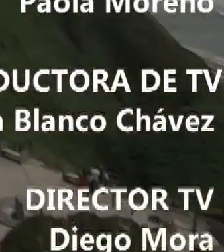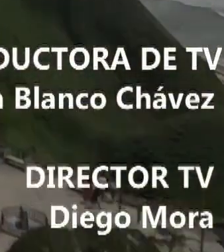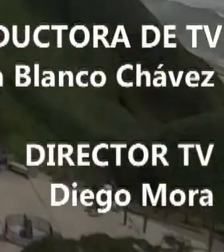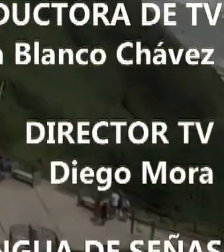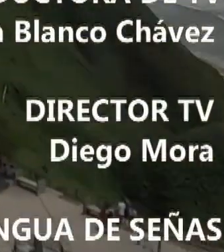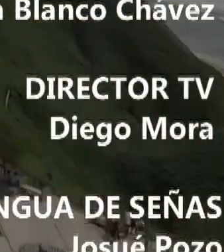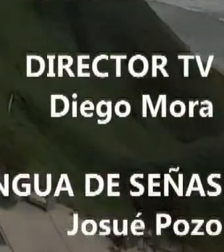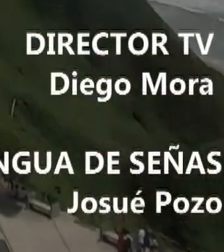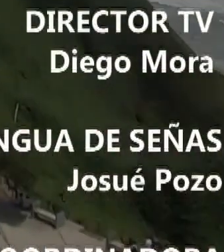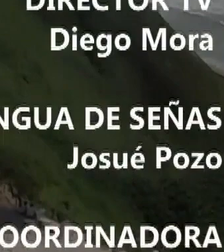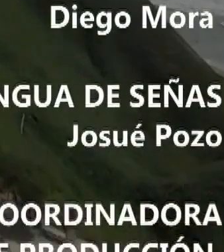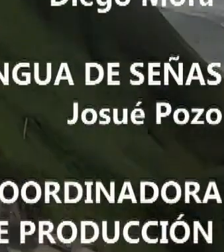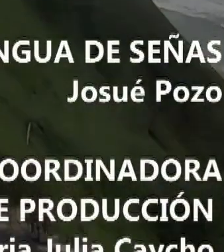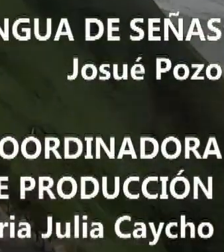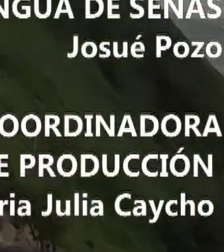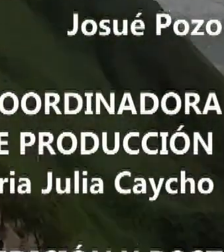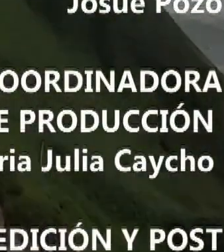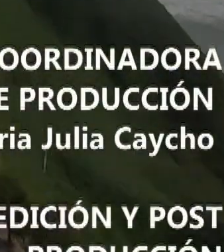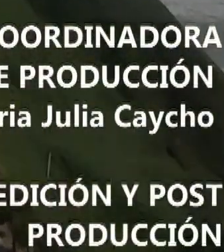Cuídense.